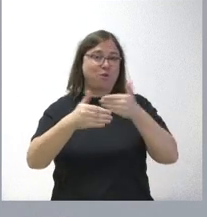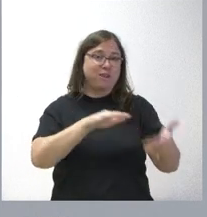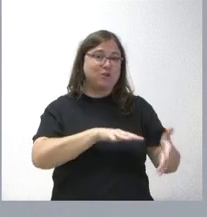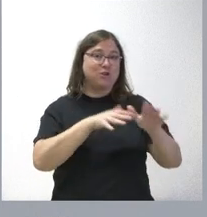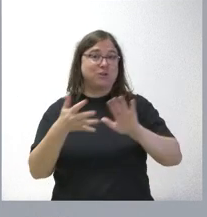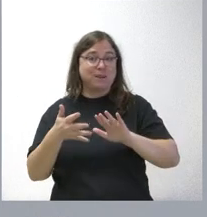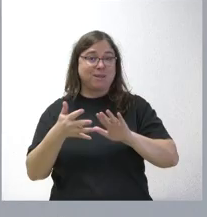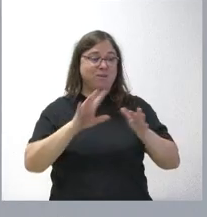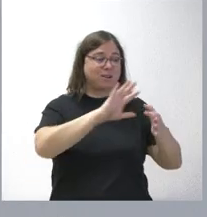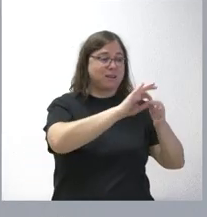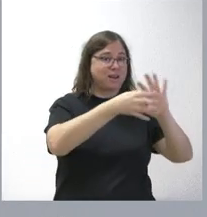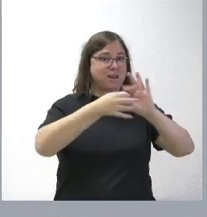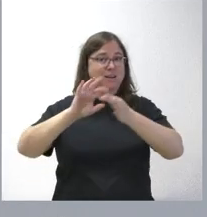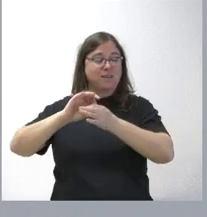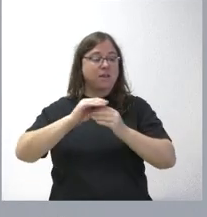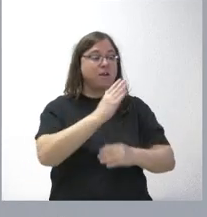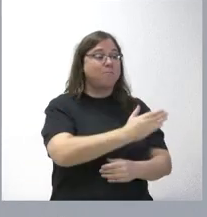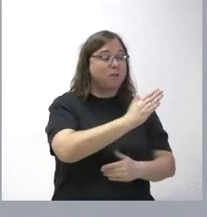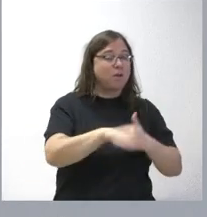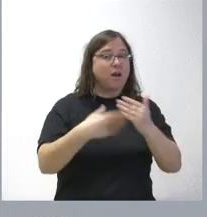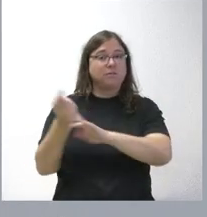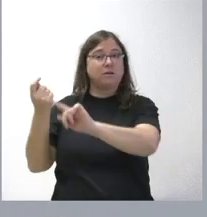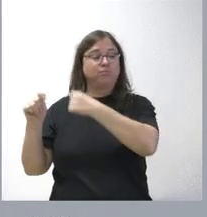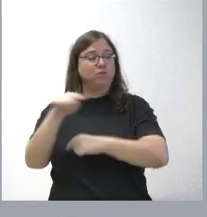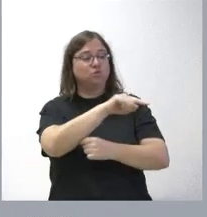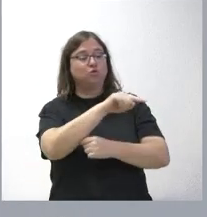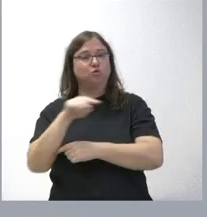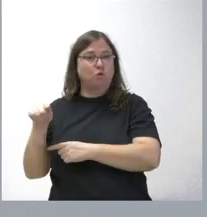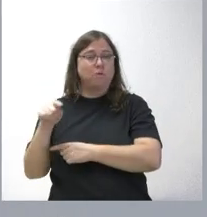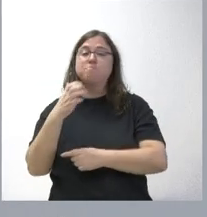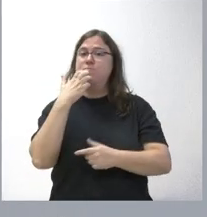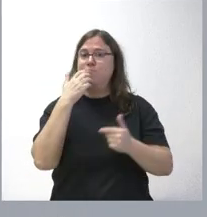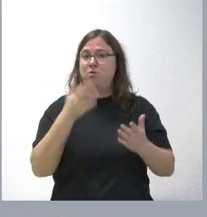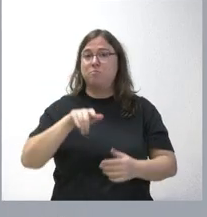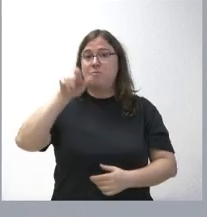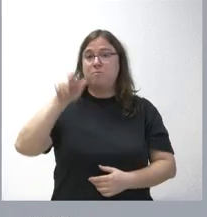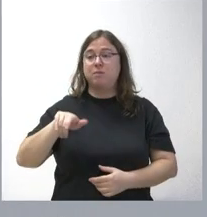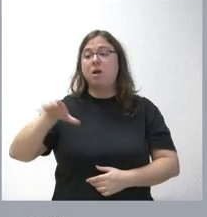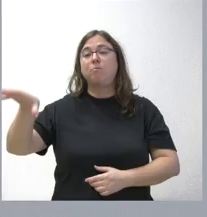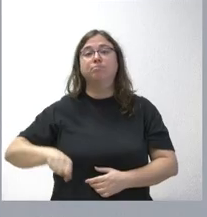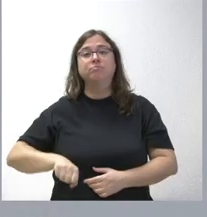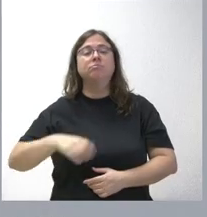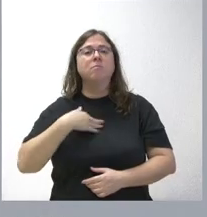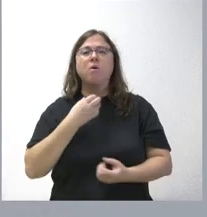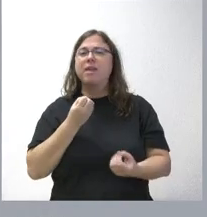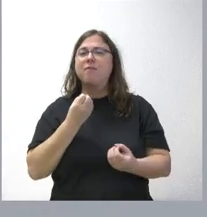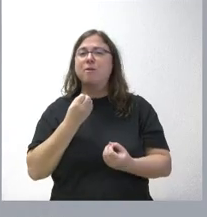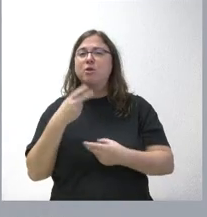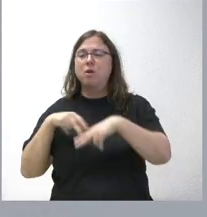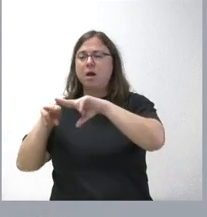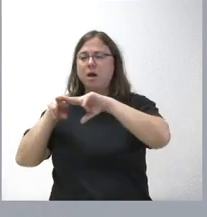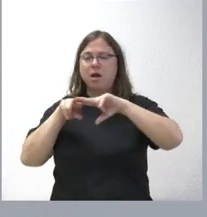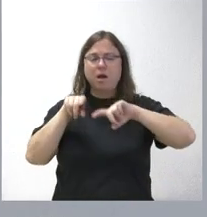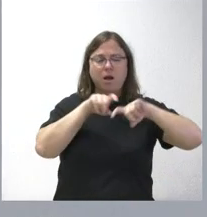eslabones que van desde la producción hasta la comercialización. Y, por ejemplo, un consumidor va a poder acceder a toda la información sobre la trazabilidad de los